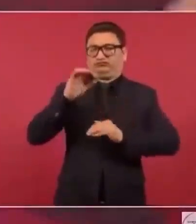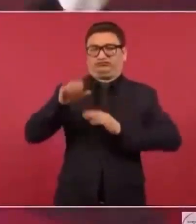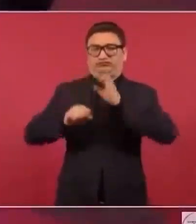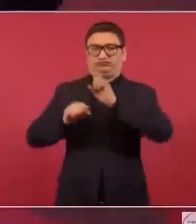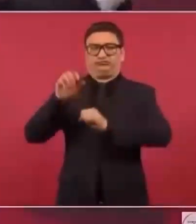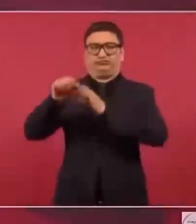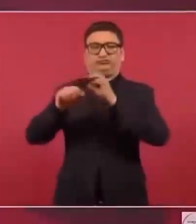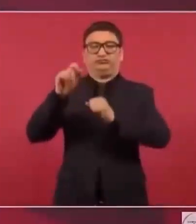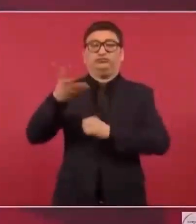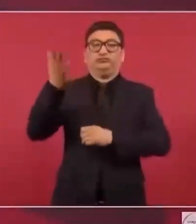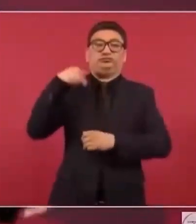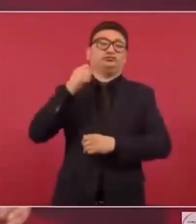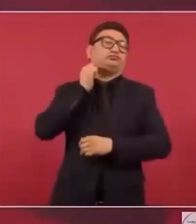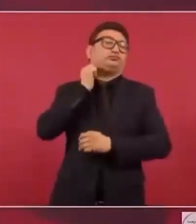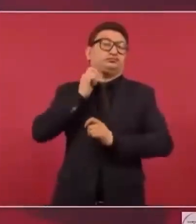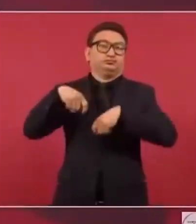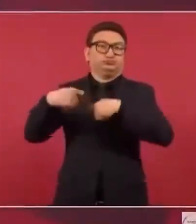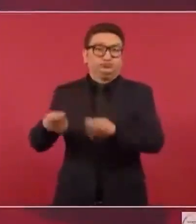Llegó a ser senador.